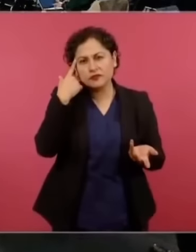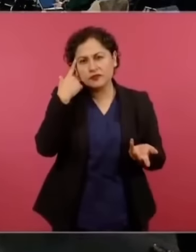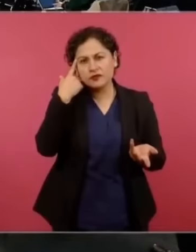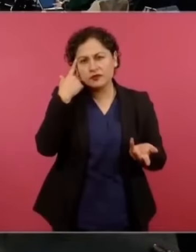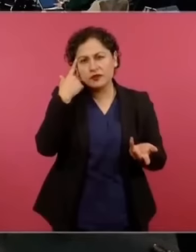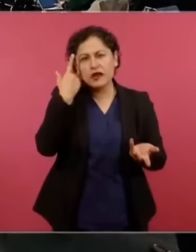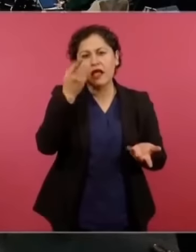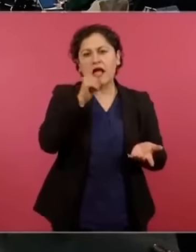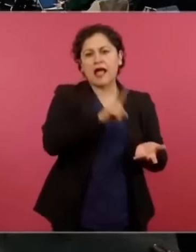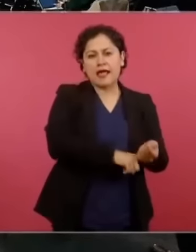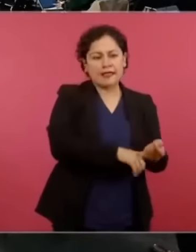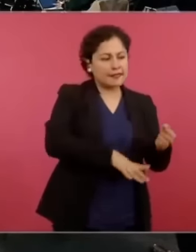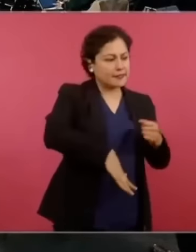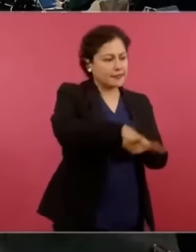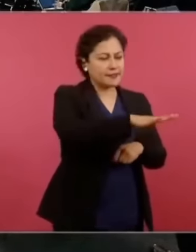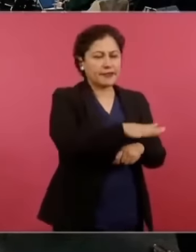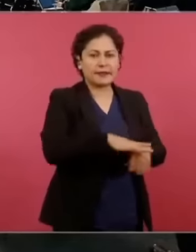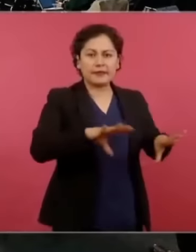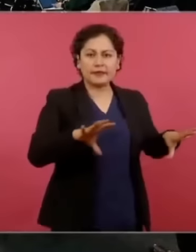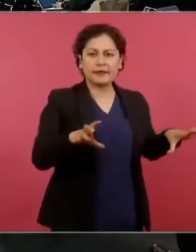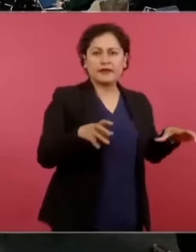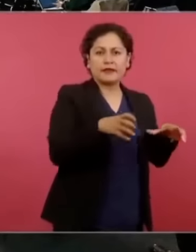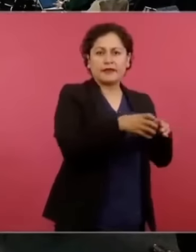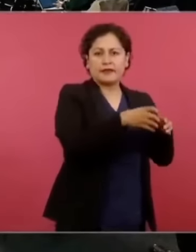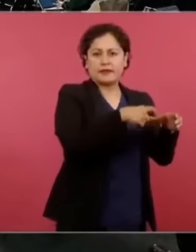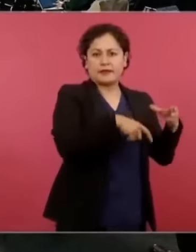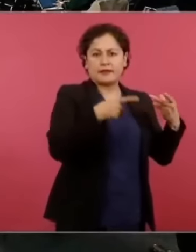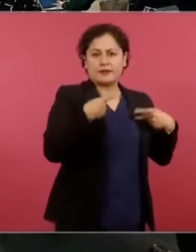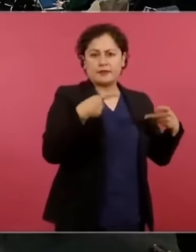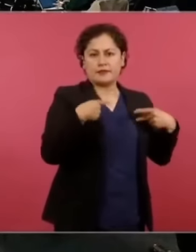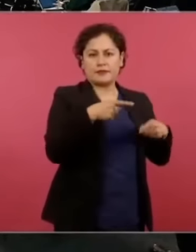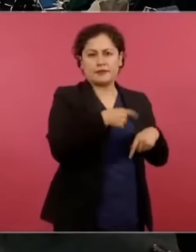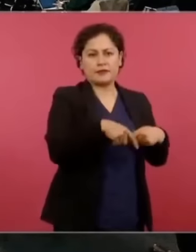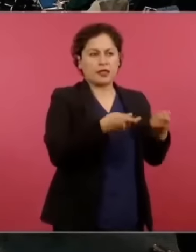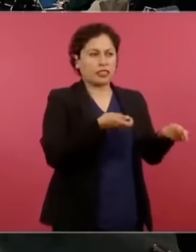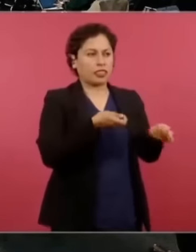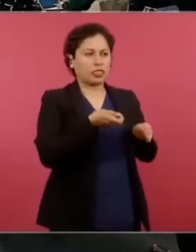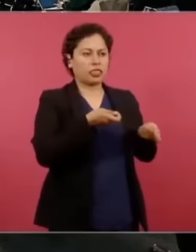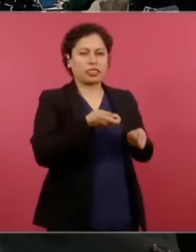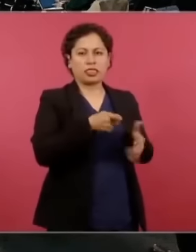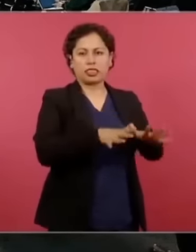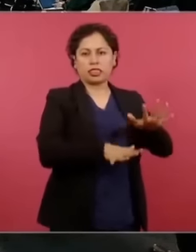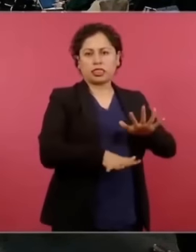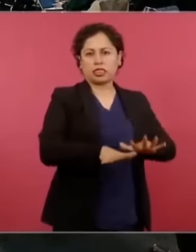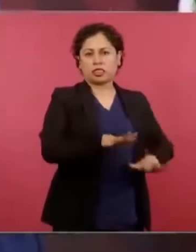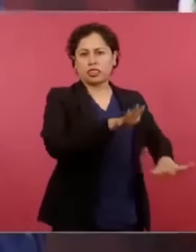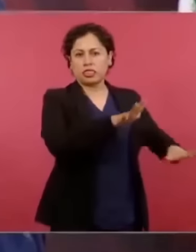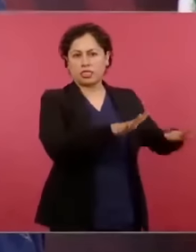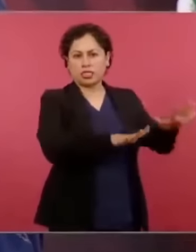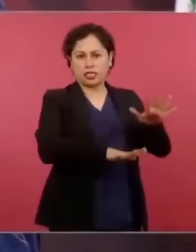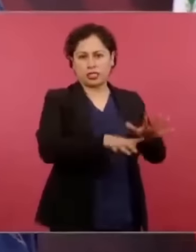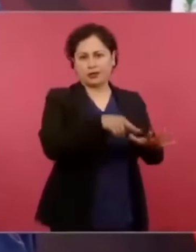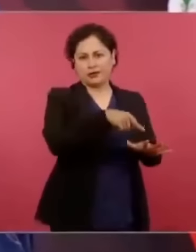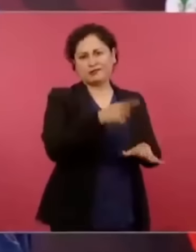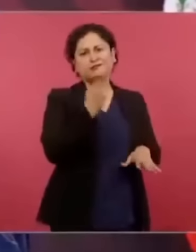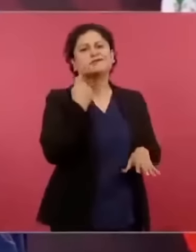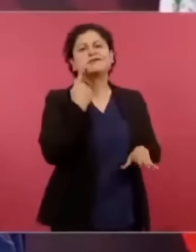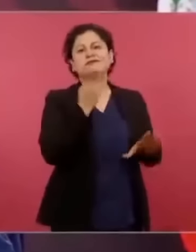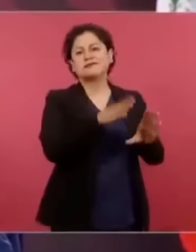tejemaneje de la política o de la politiquería